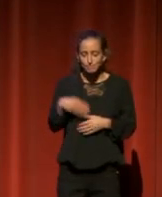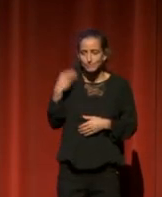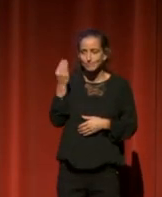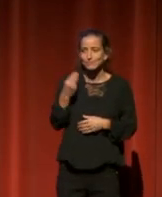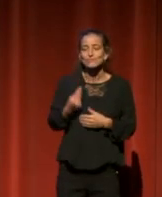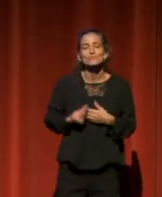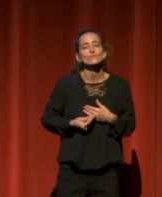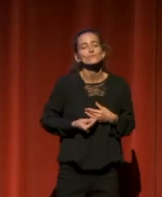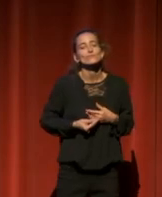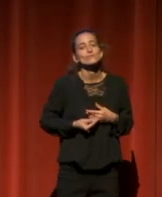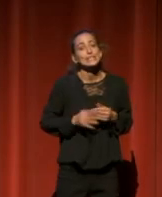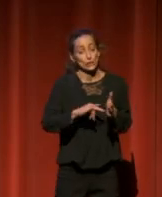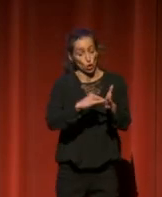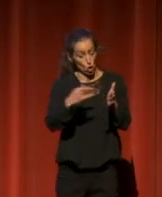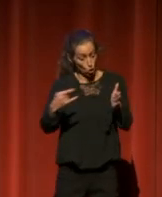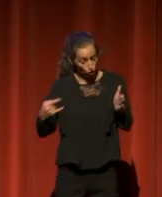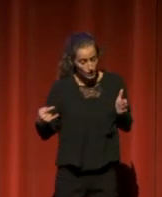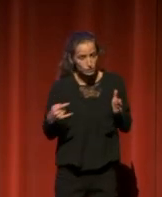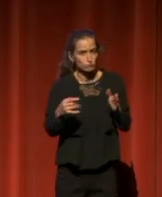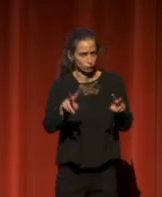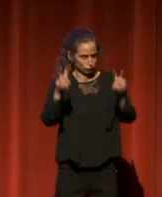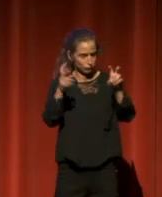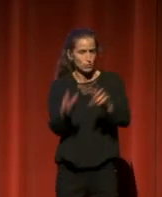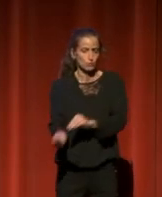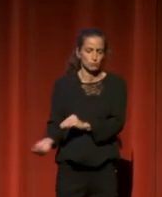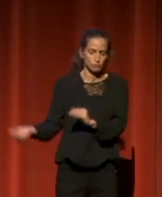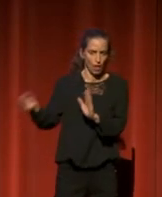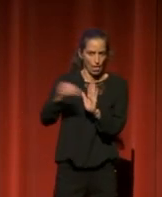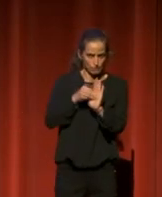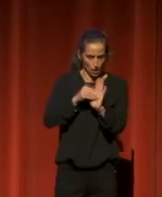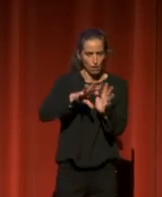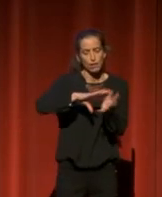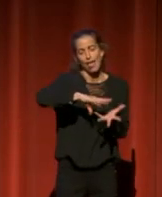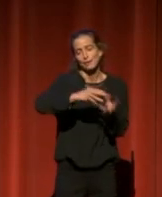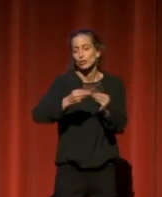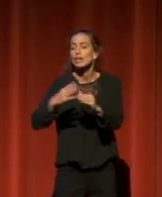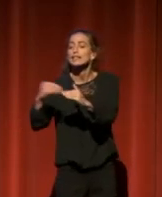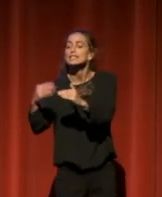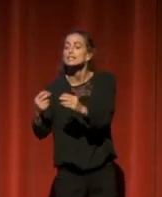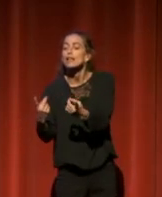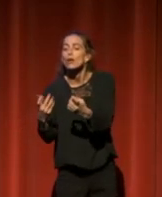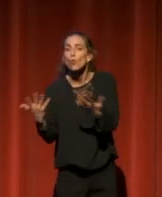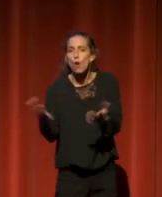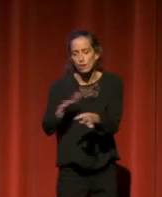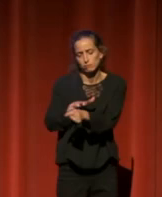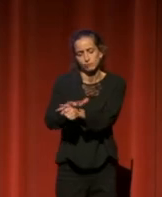Hemos incorporado tecnologías nuevas, hemos adaptado nuestra forma de dar el servicio a las necesidades de los usuarios.